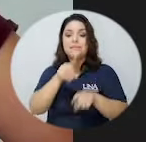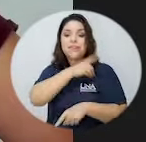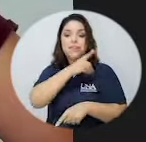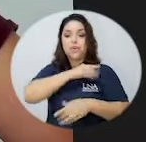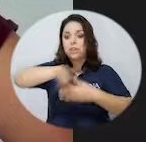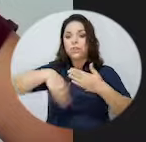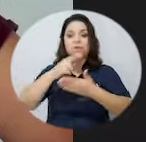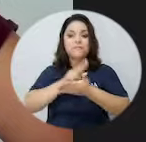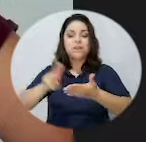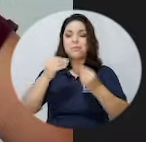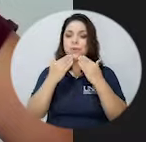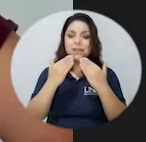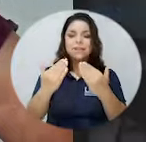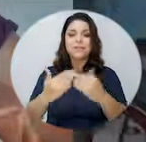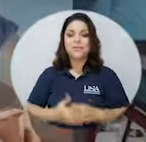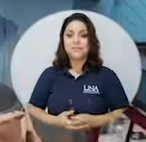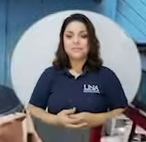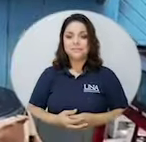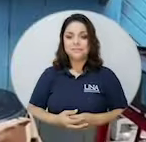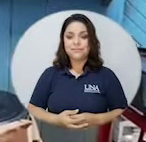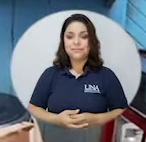el director y toda la universidad. Estoy muy, muy agradecida.